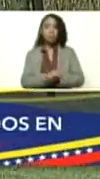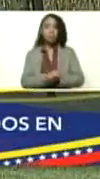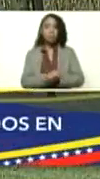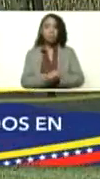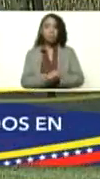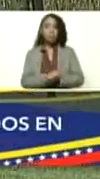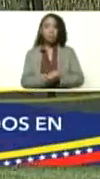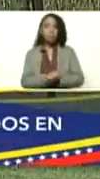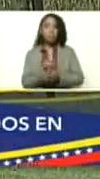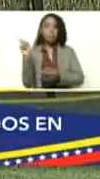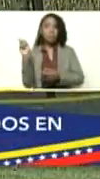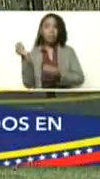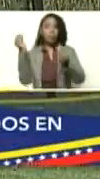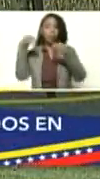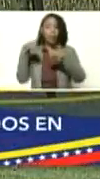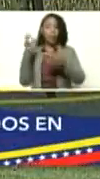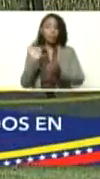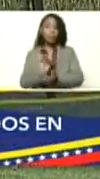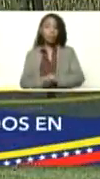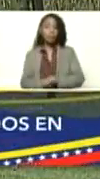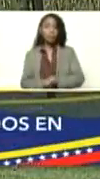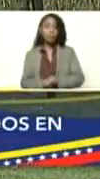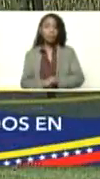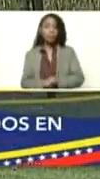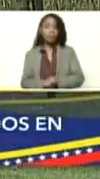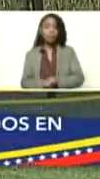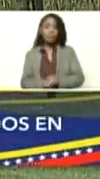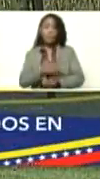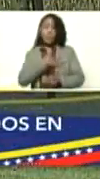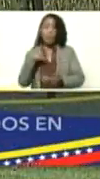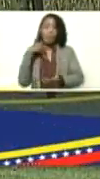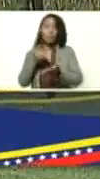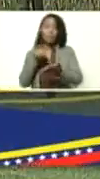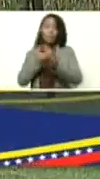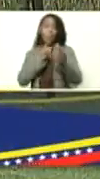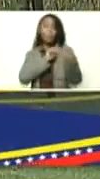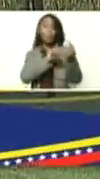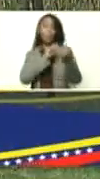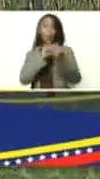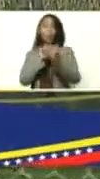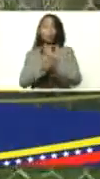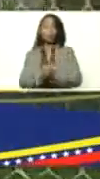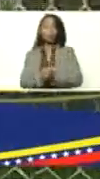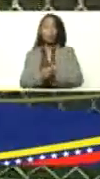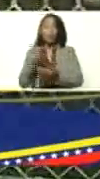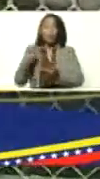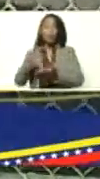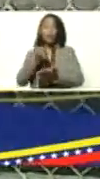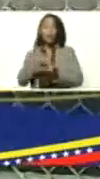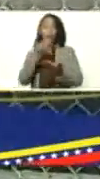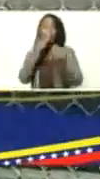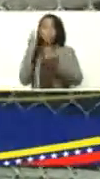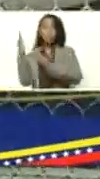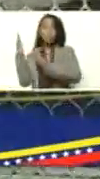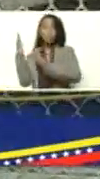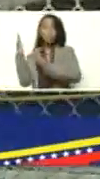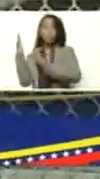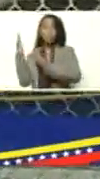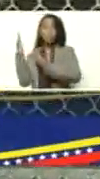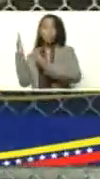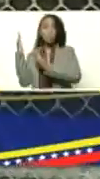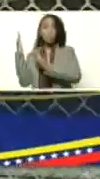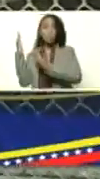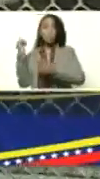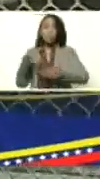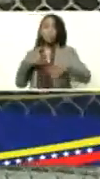está de acuerdo quiere participar del debate la cabrita bueno es